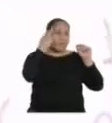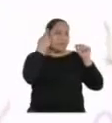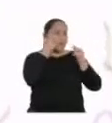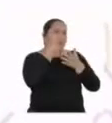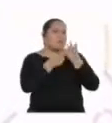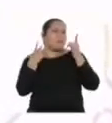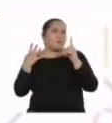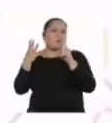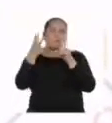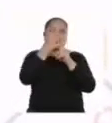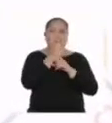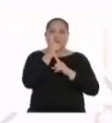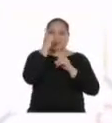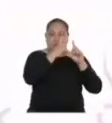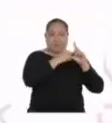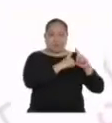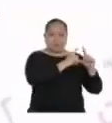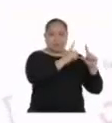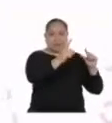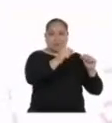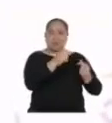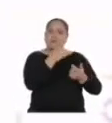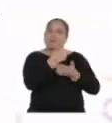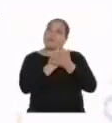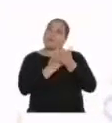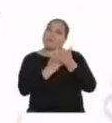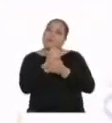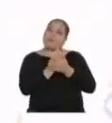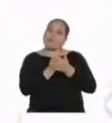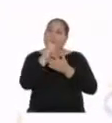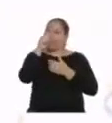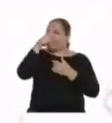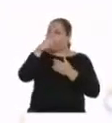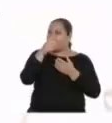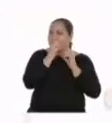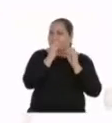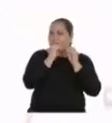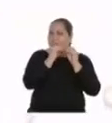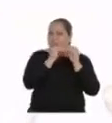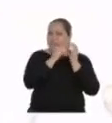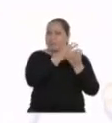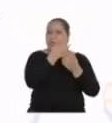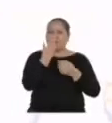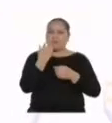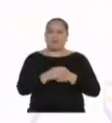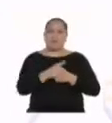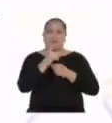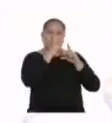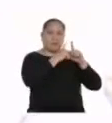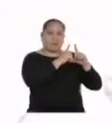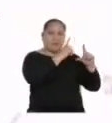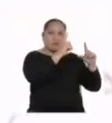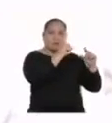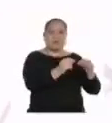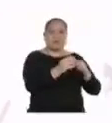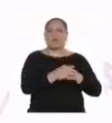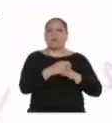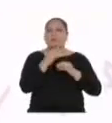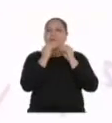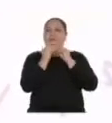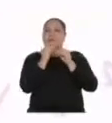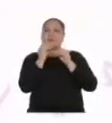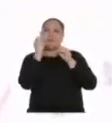sobre tus logros. Un párrafo con los aspectos en los que debes mejorar. Y un párrafo en el que señales